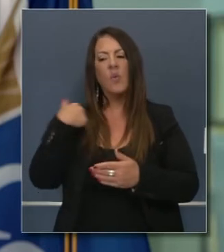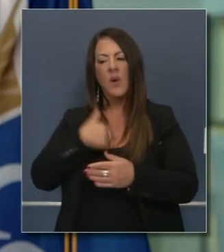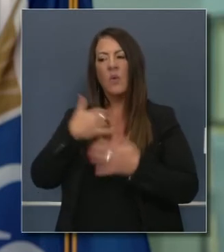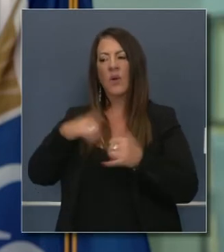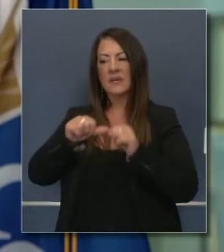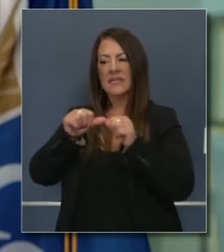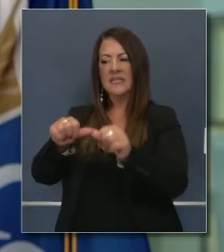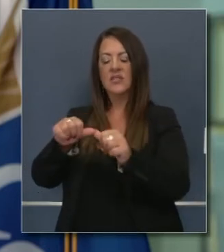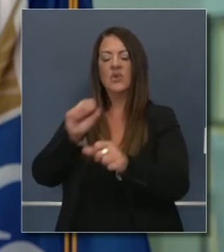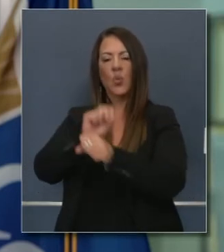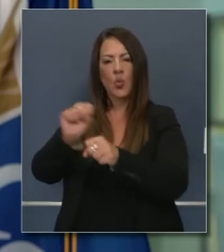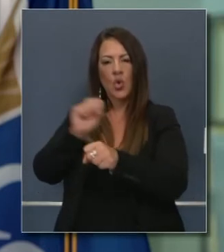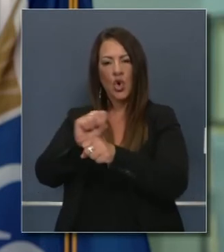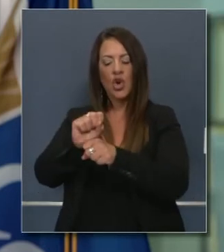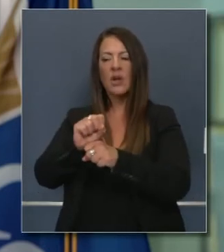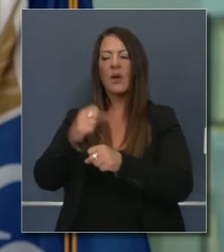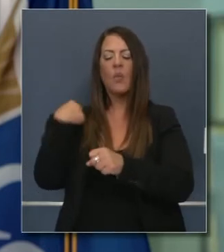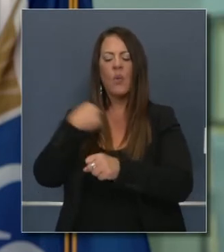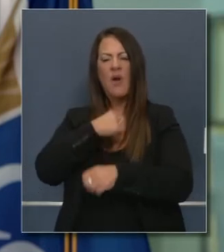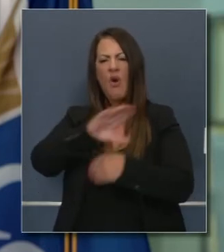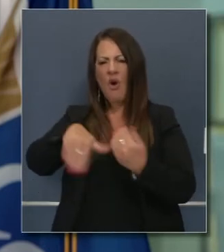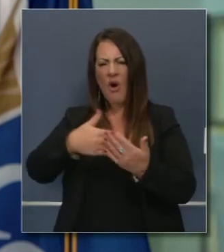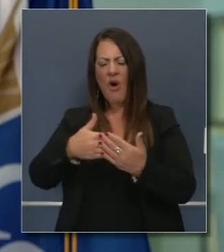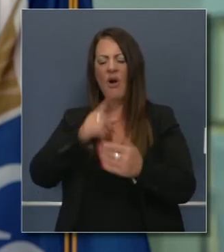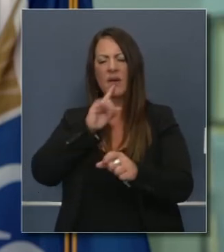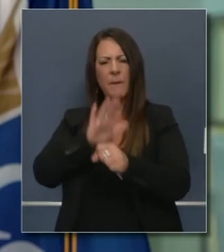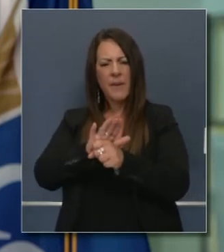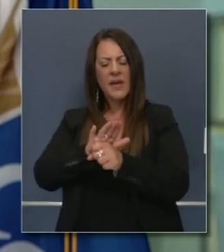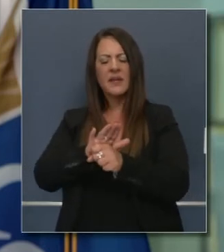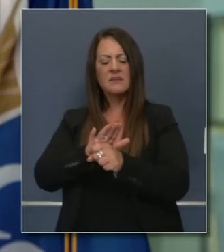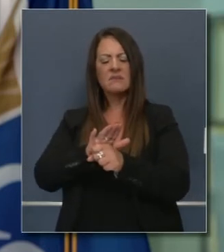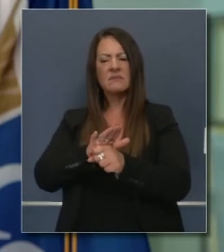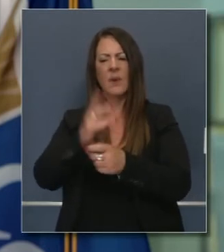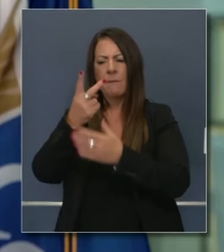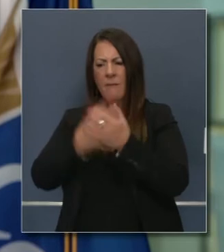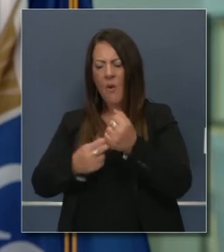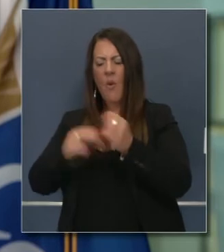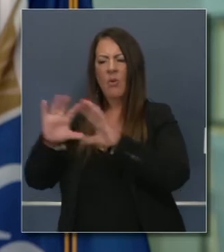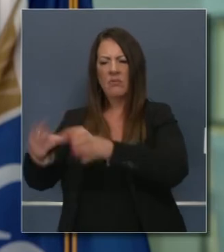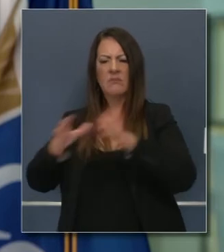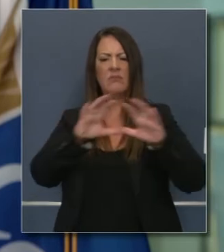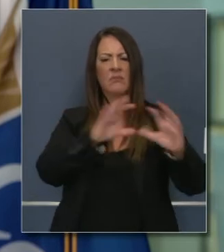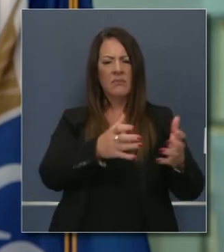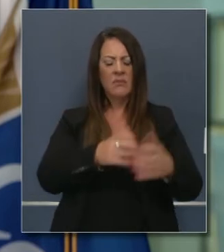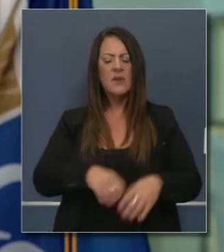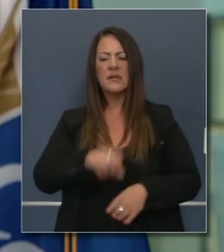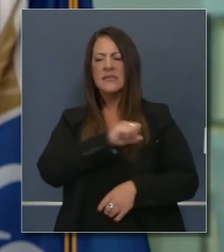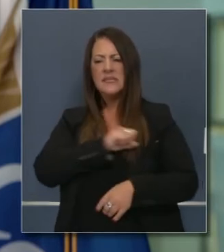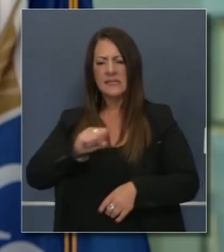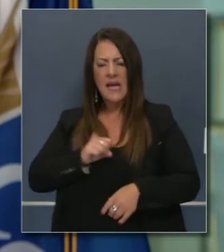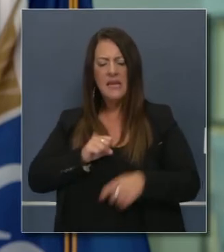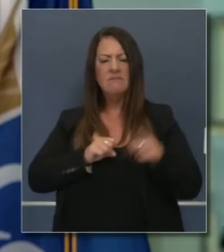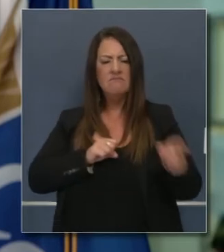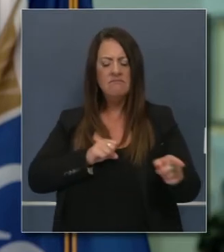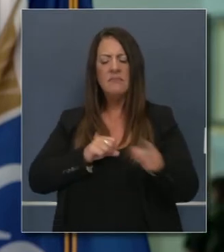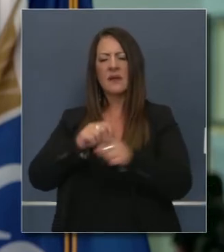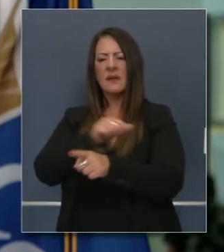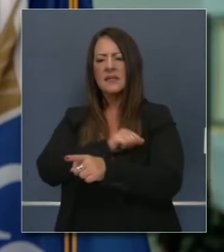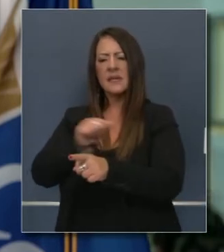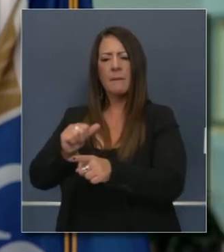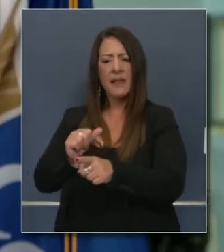seguiremos trabajando. Estamos comprometidos con la causa, ambas cámaras. Todos los líderes, los que